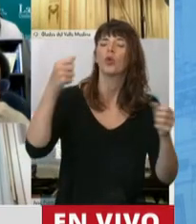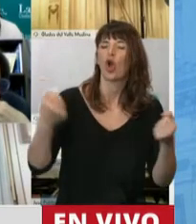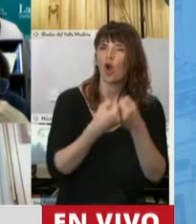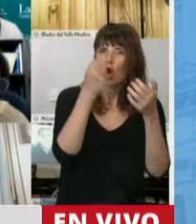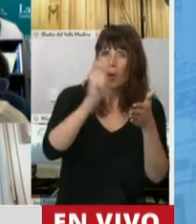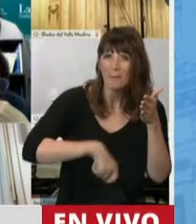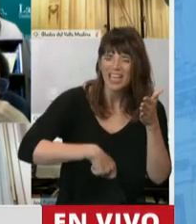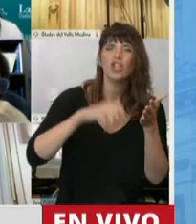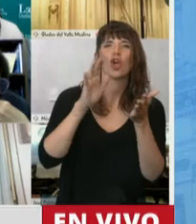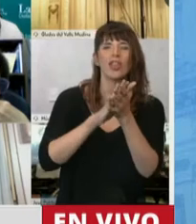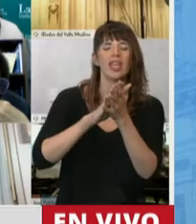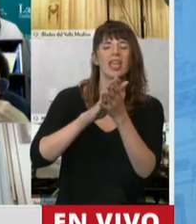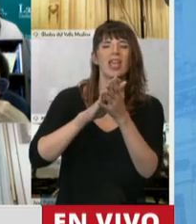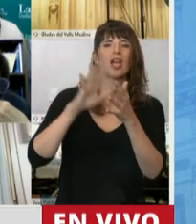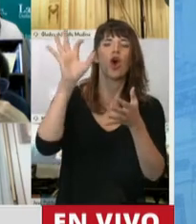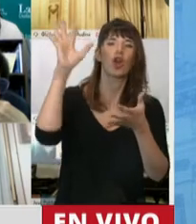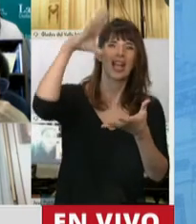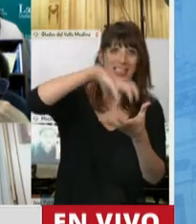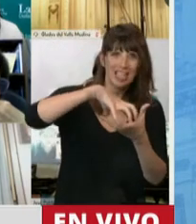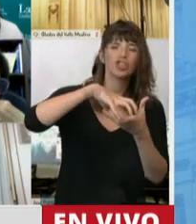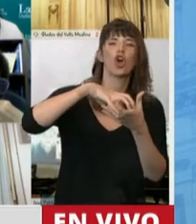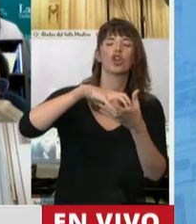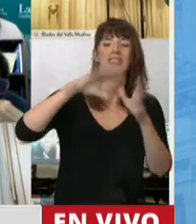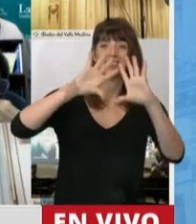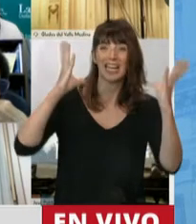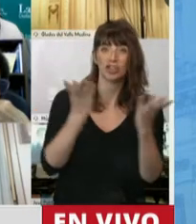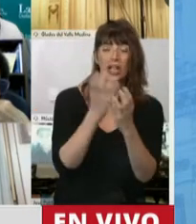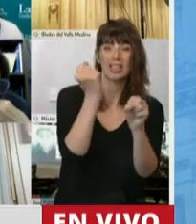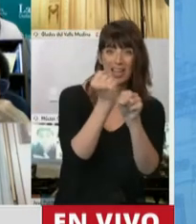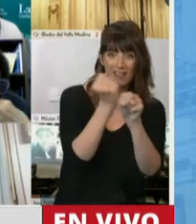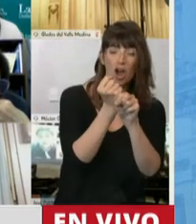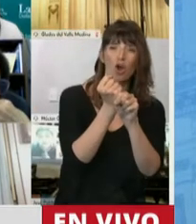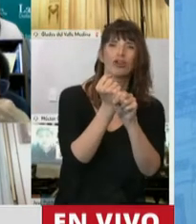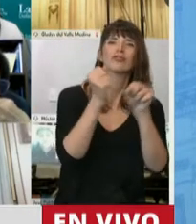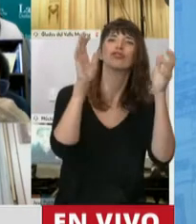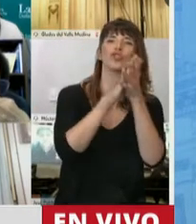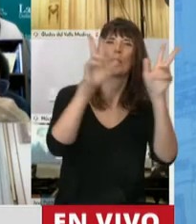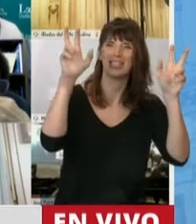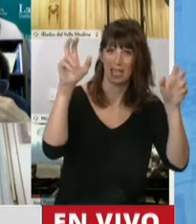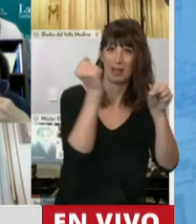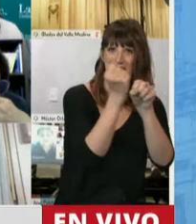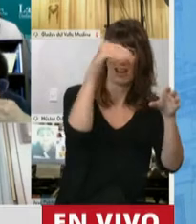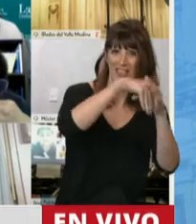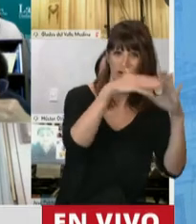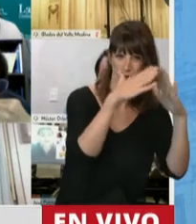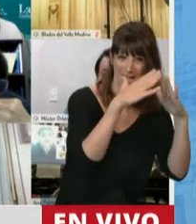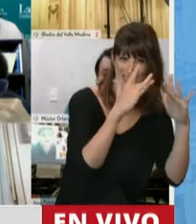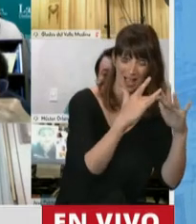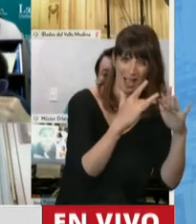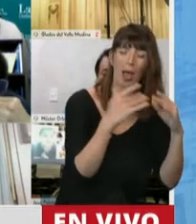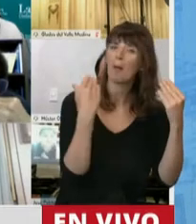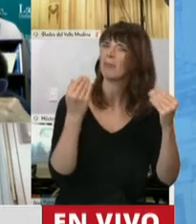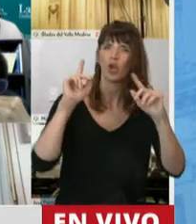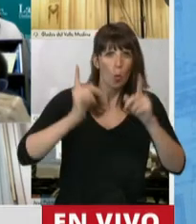Organización Internacional del Trabajo en cuanto al trabajo a domicilio. Pero, sin lugar a dudas, se hace necesaria la